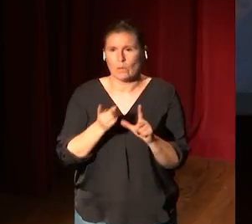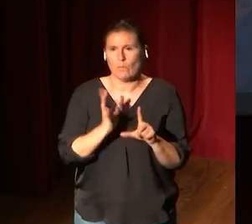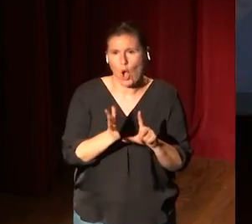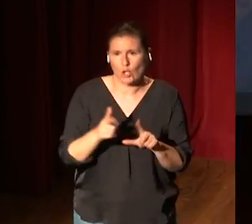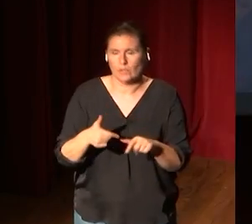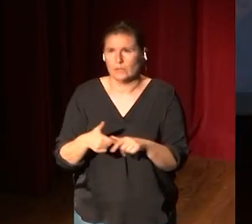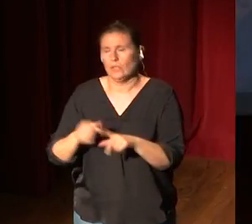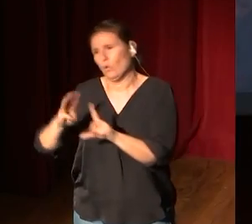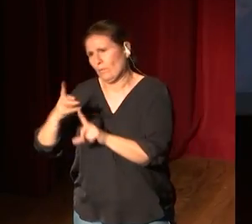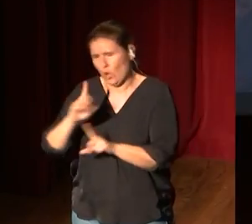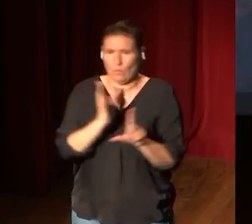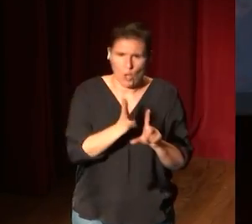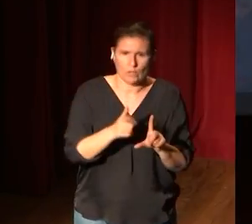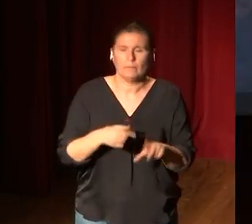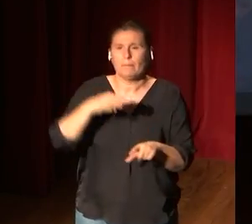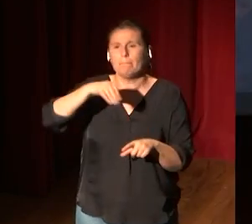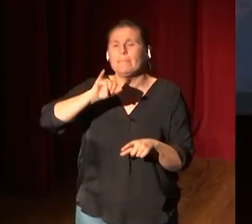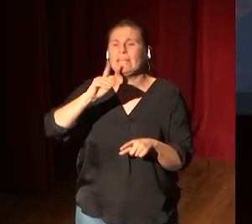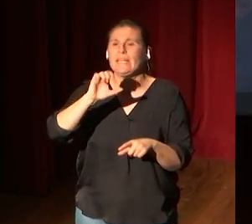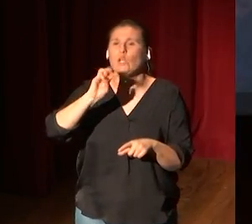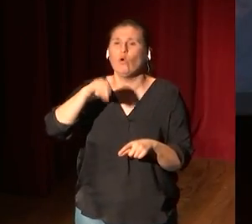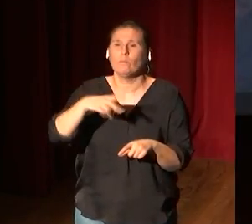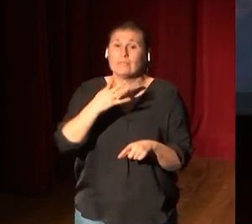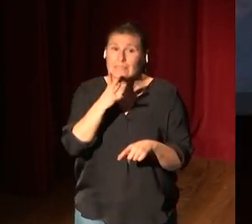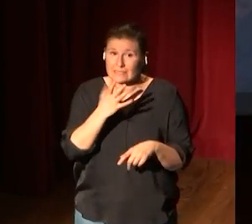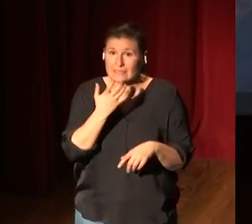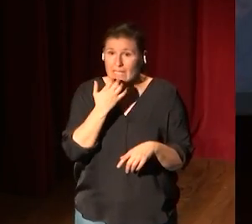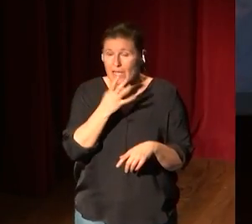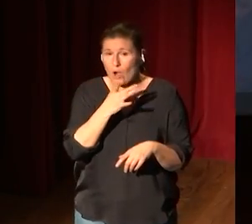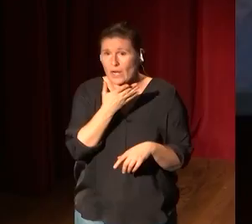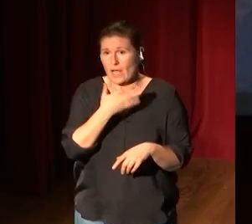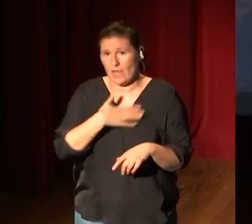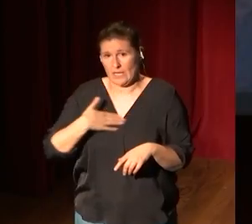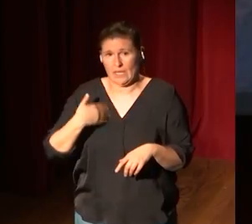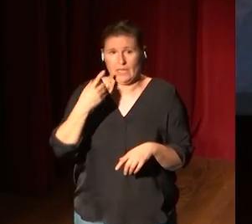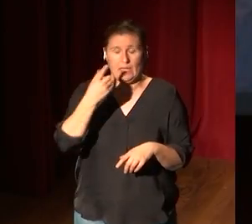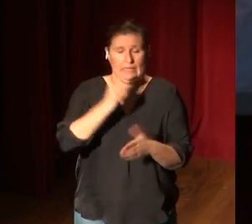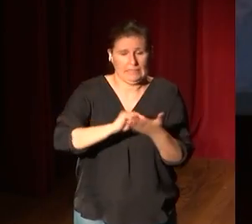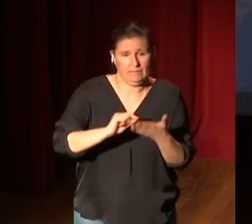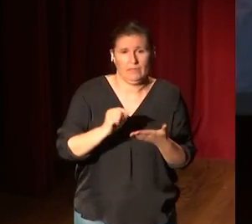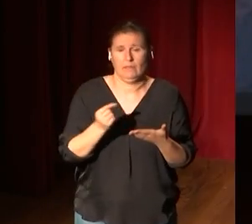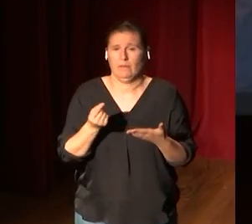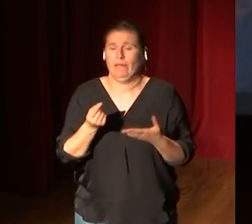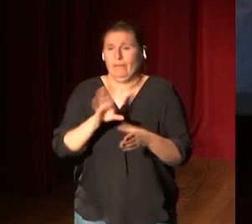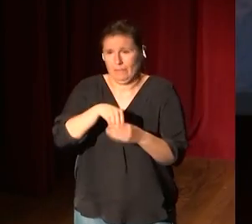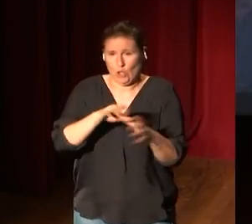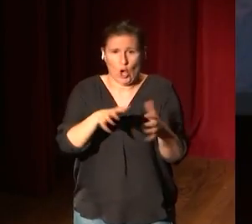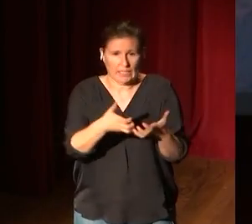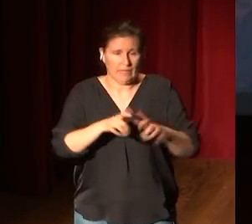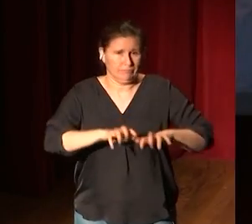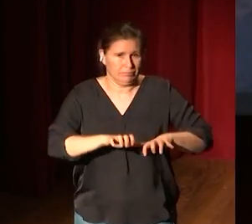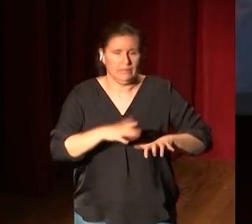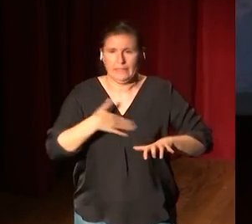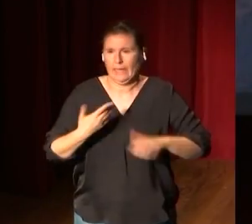decir, en una web, en un blog, se llama, que es Medium, si alguien quiere ser ahora y quiere escribir sobre algo en Internet y tal y quiere ser